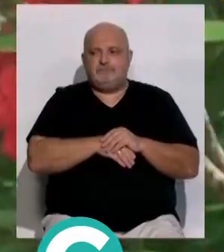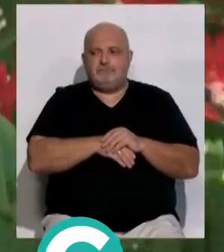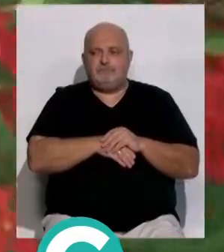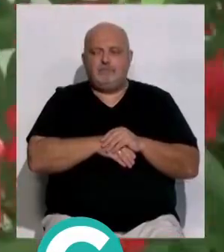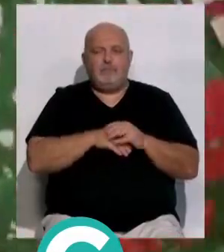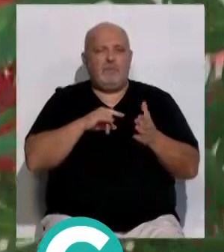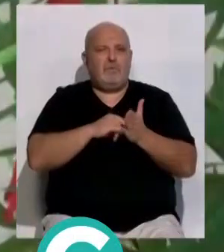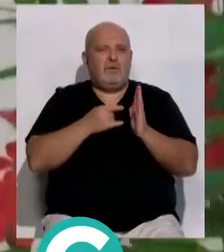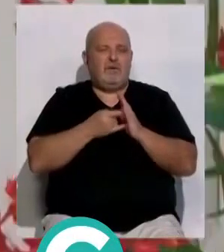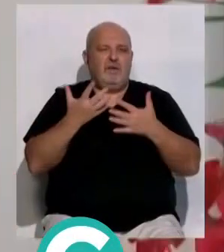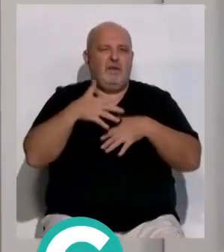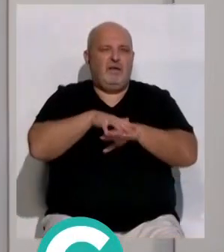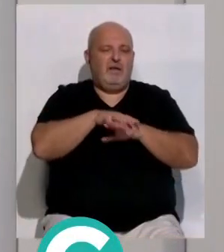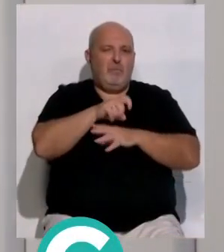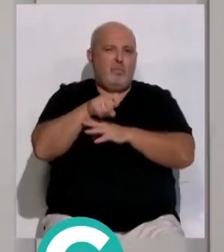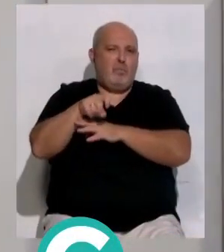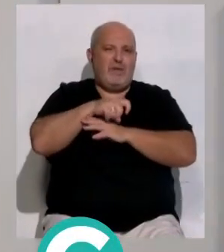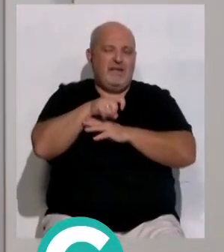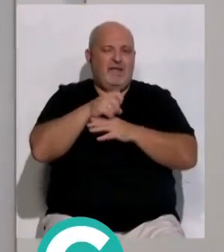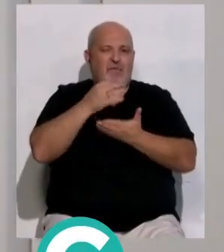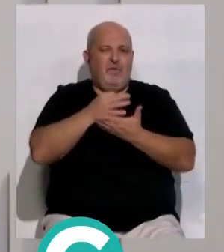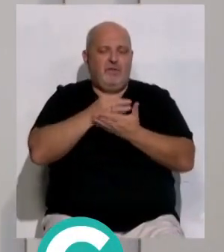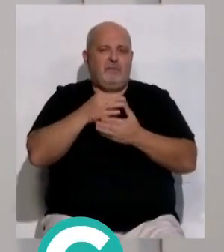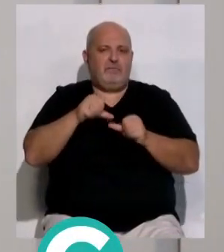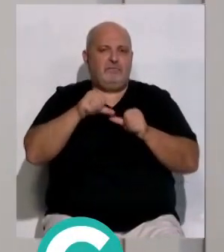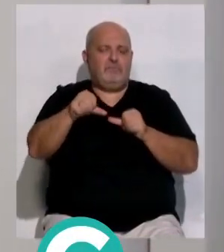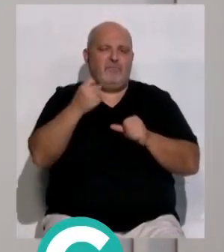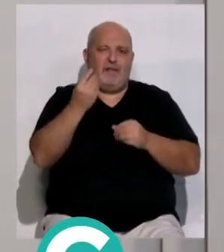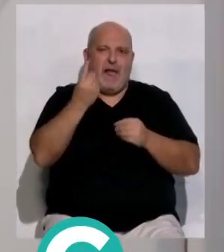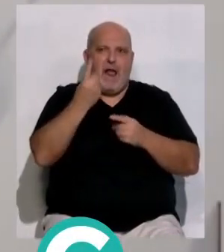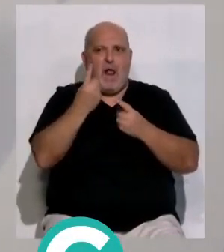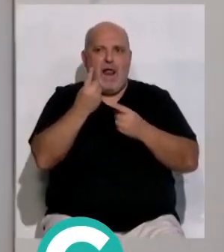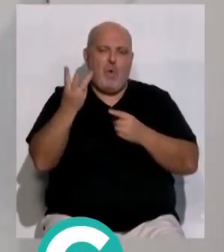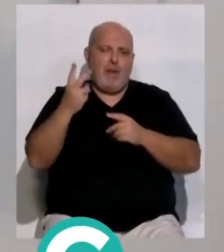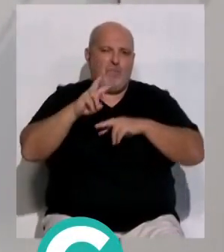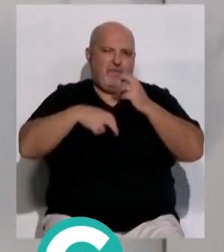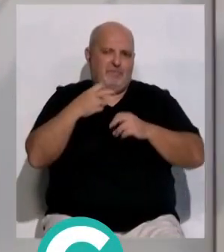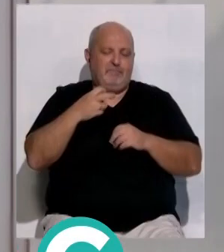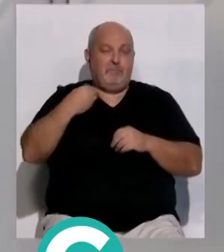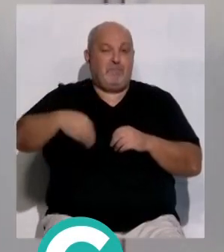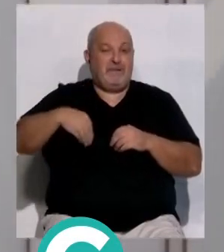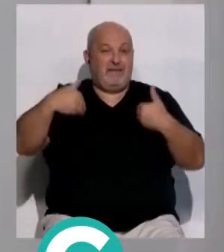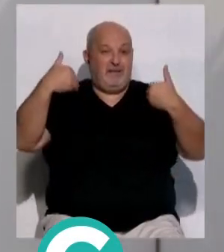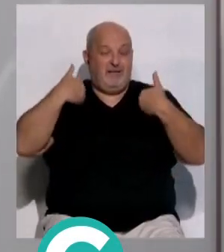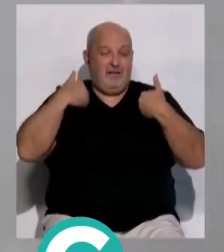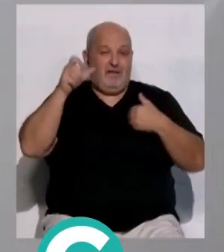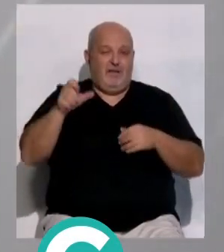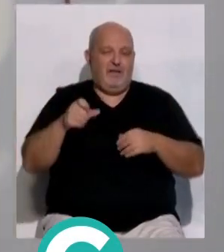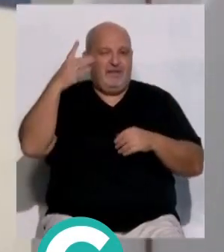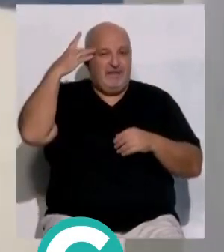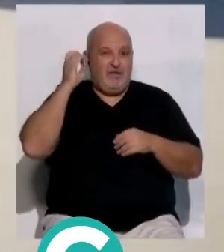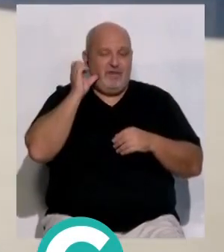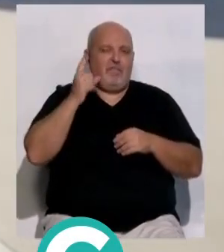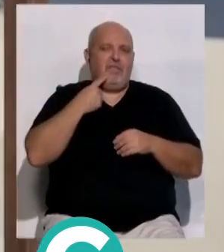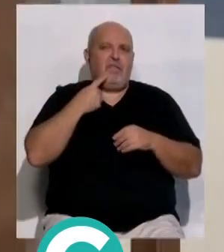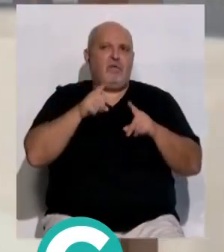El proyecto de integración del muelle ciudad debe someterse aún a algunas modificaciones. La presidenta de la autoridad portuaria, Teófila